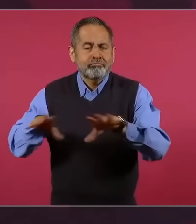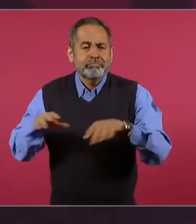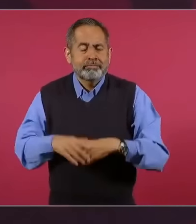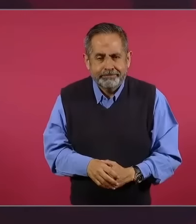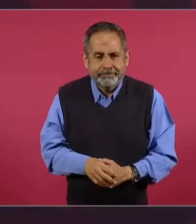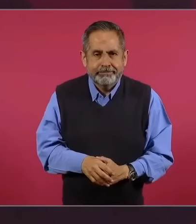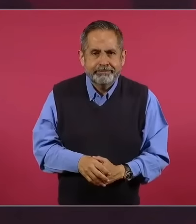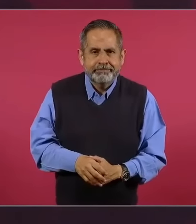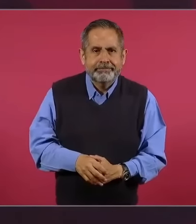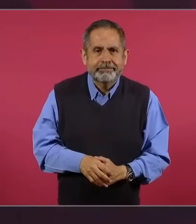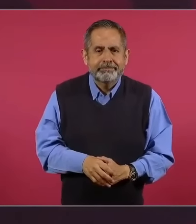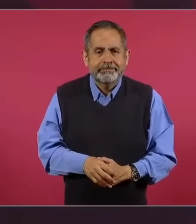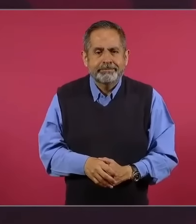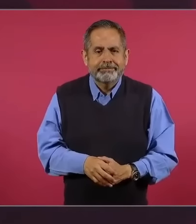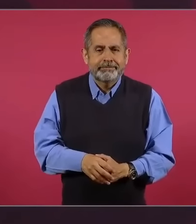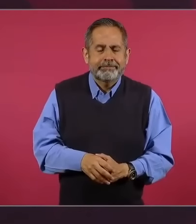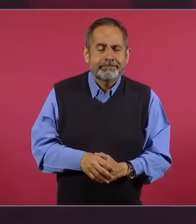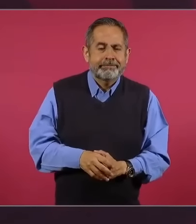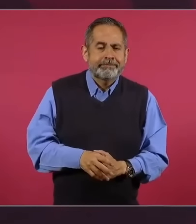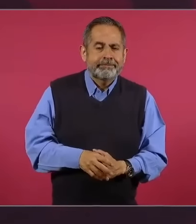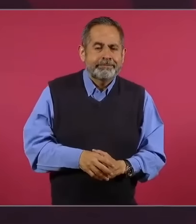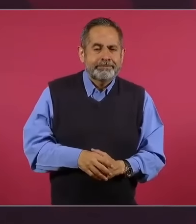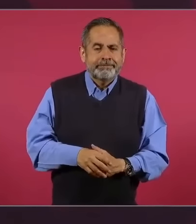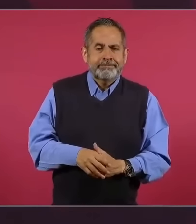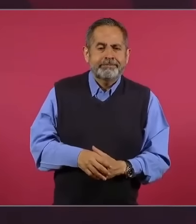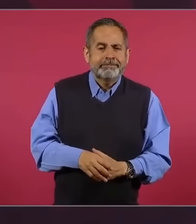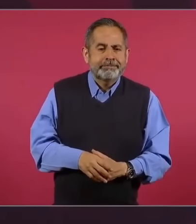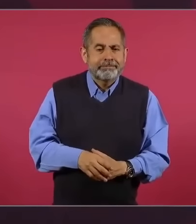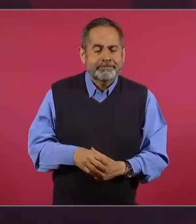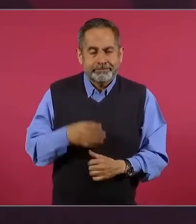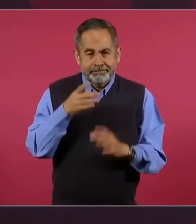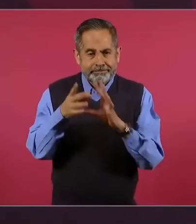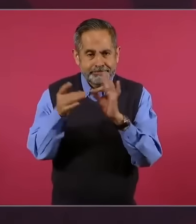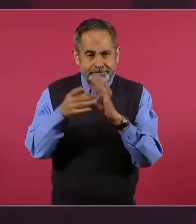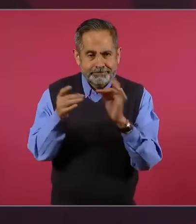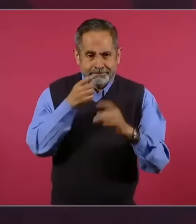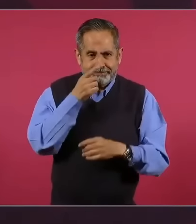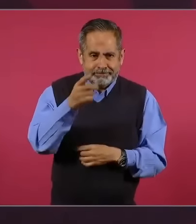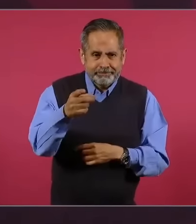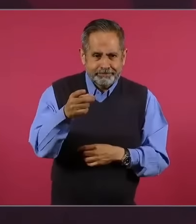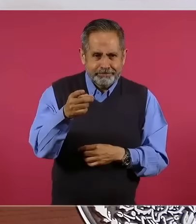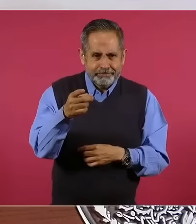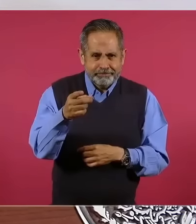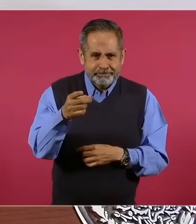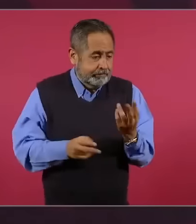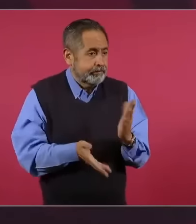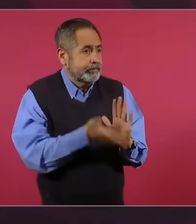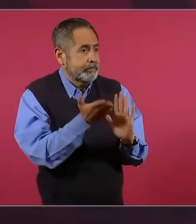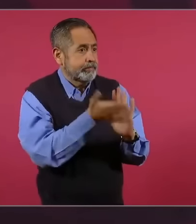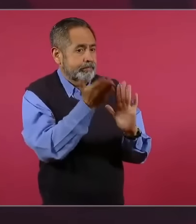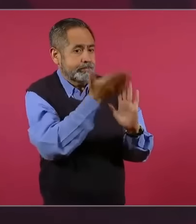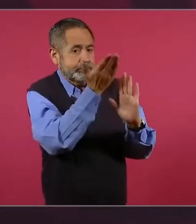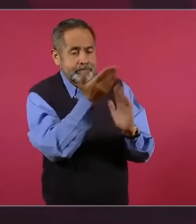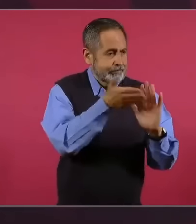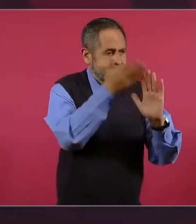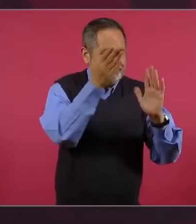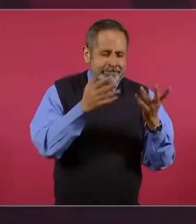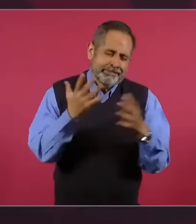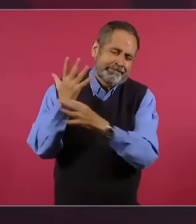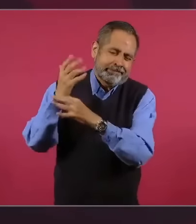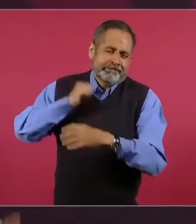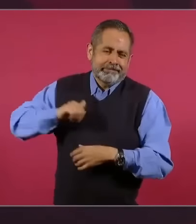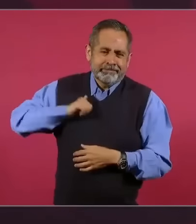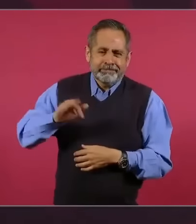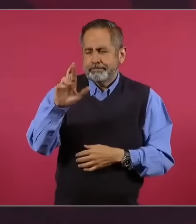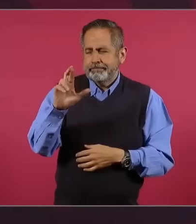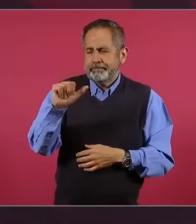reforma se debía destruir con una mano y construir con la otra. De Francisco Zarco. Sí,